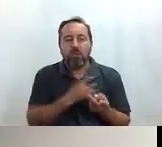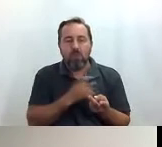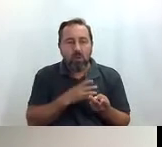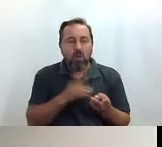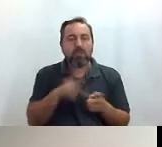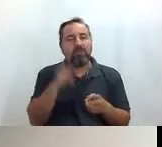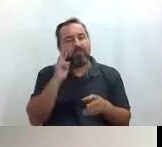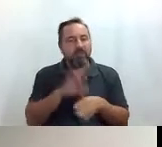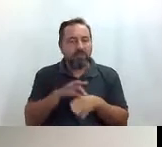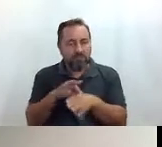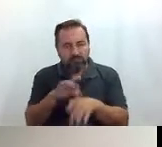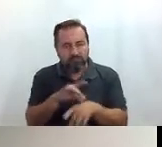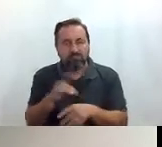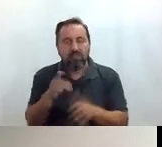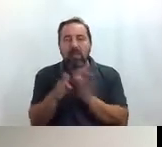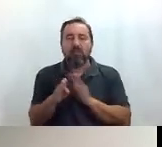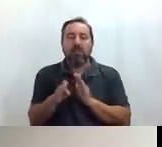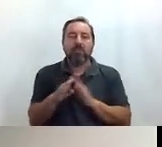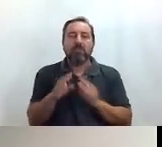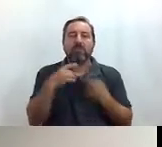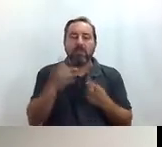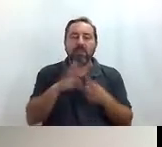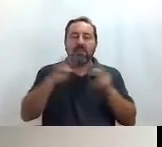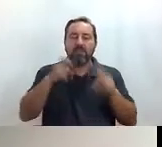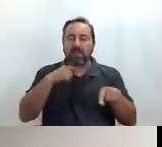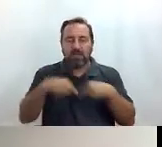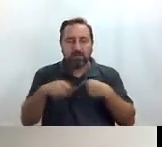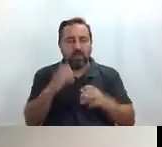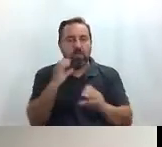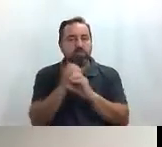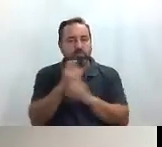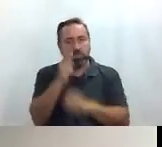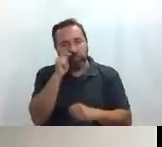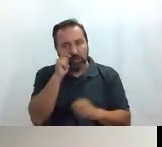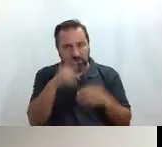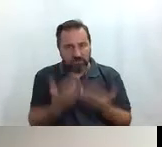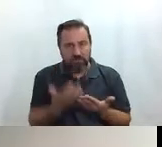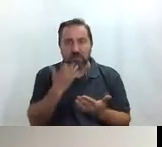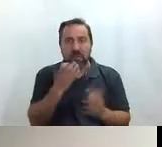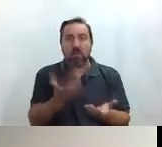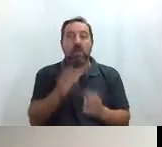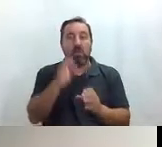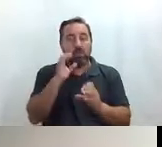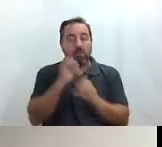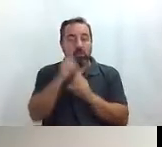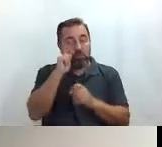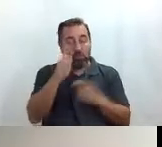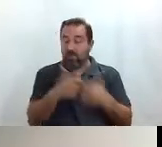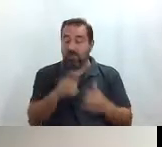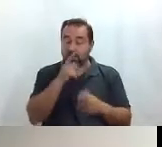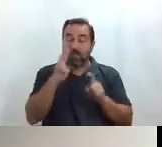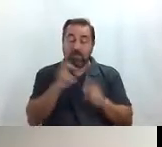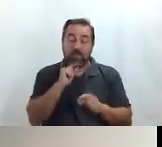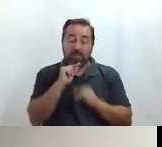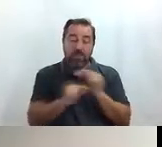accesibles, toda información relativa a transportes, el bus turístico, que el bus turístico, por ejemplo, ahora no está funcionando, también por la pandemia.